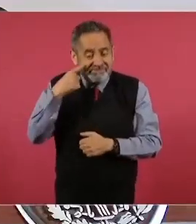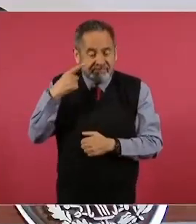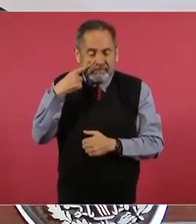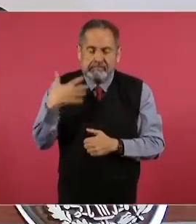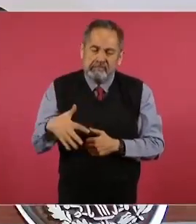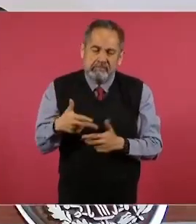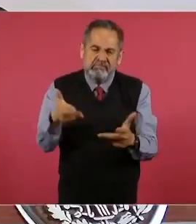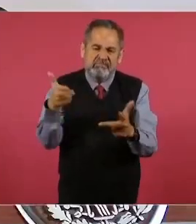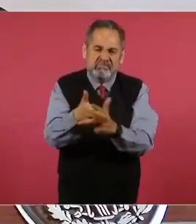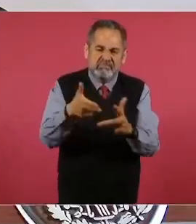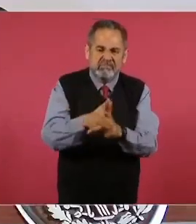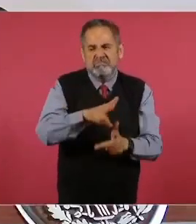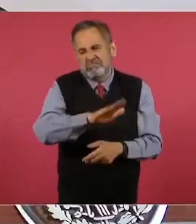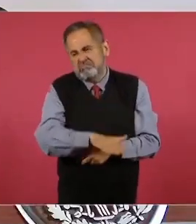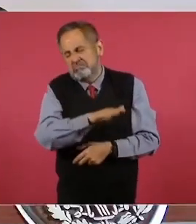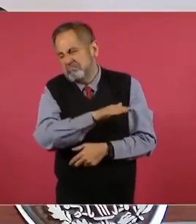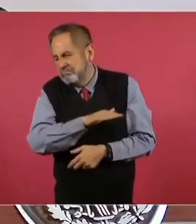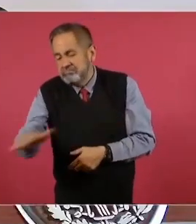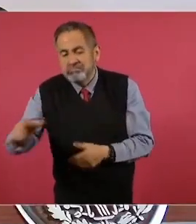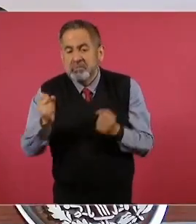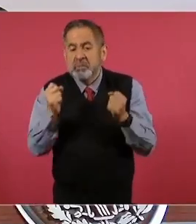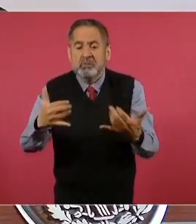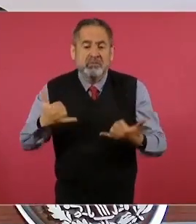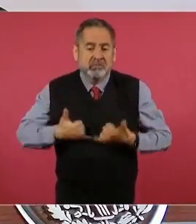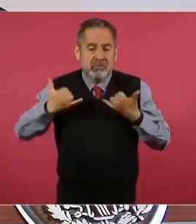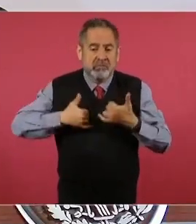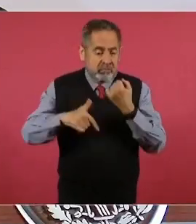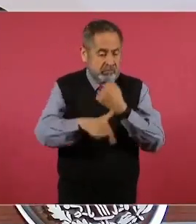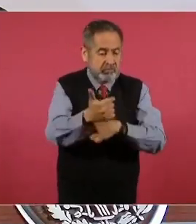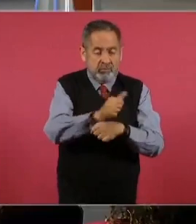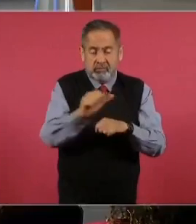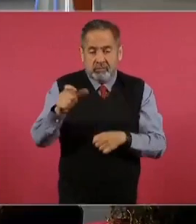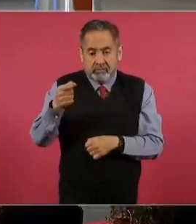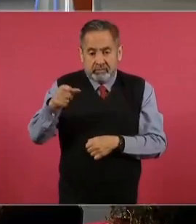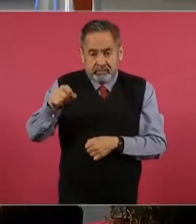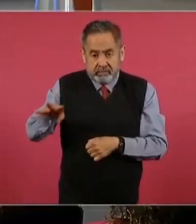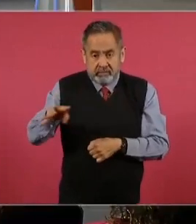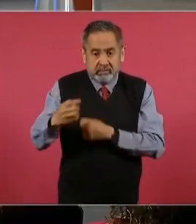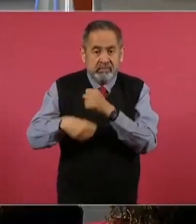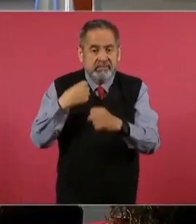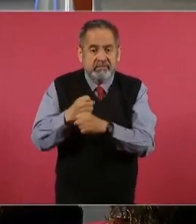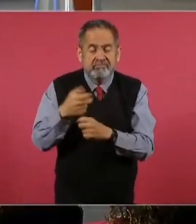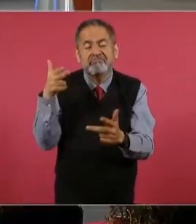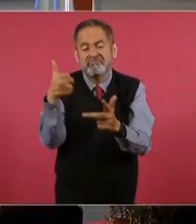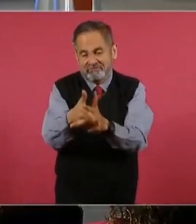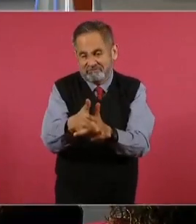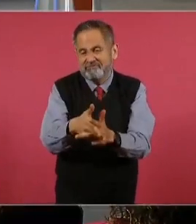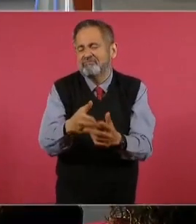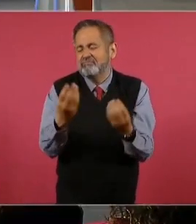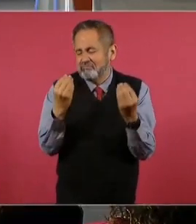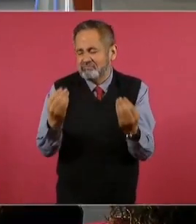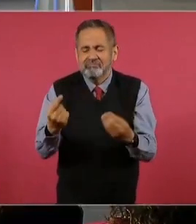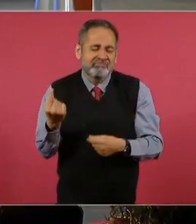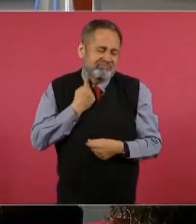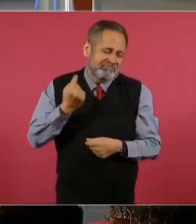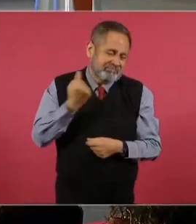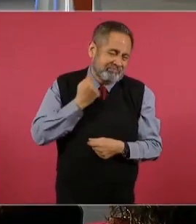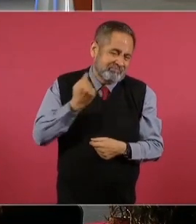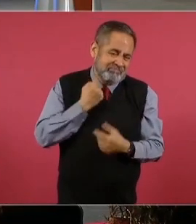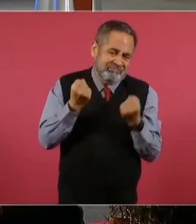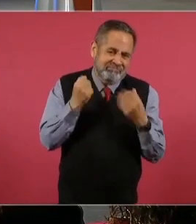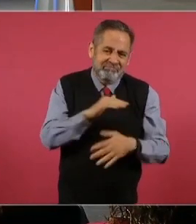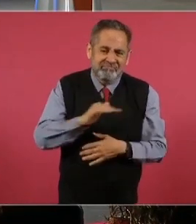causa de muerte de jóvenes entre doce y veintinueve años de edad en dos mil veintitrés.